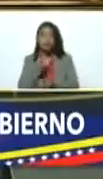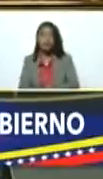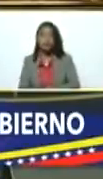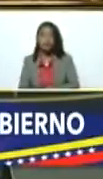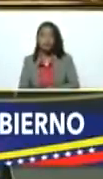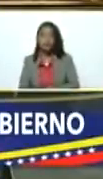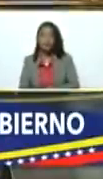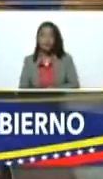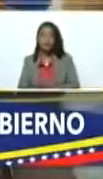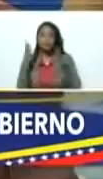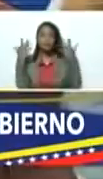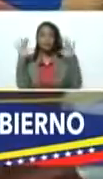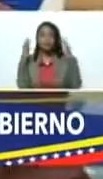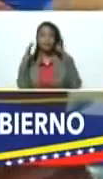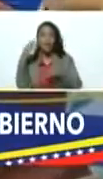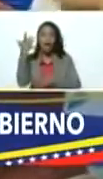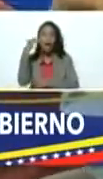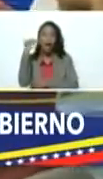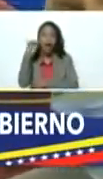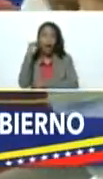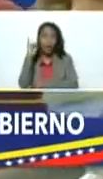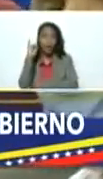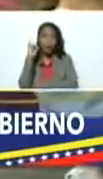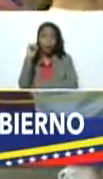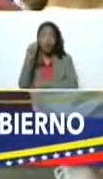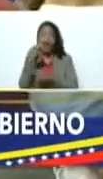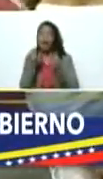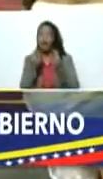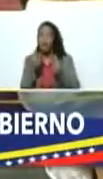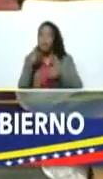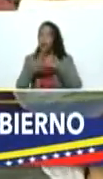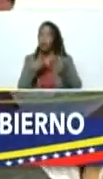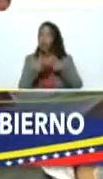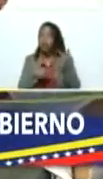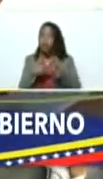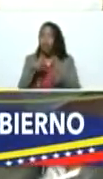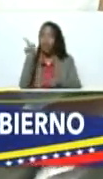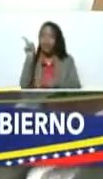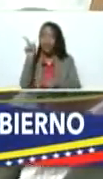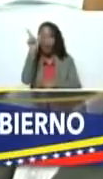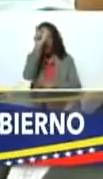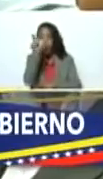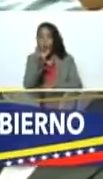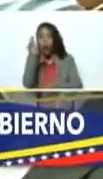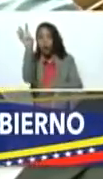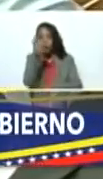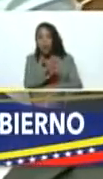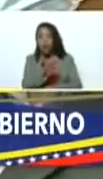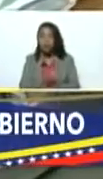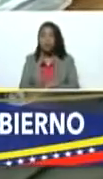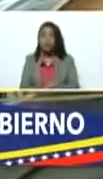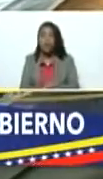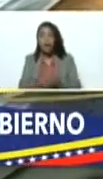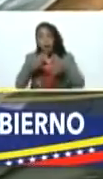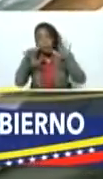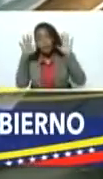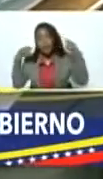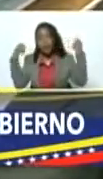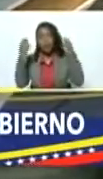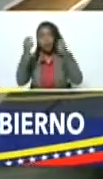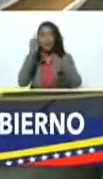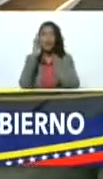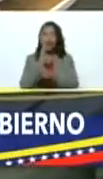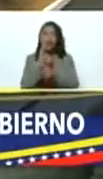y sostienen una economía productiva desde Guayana a pesar de las campañas por redes